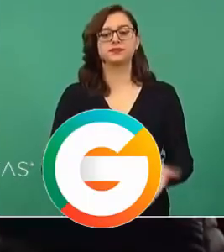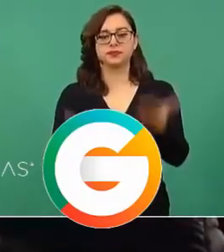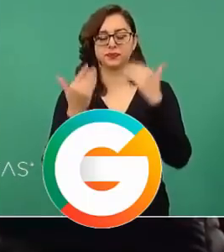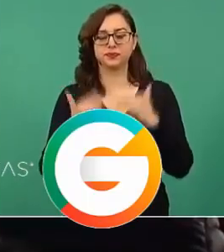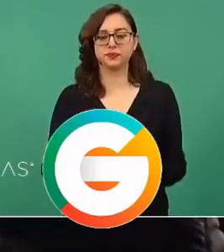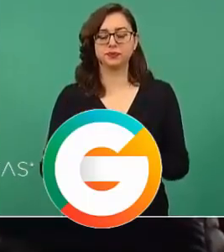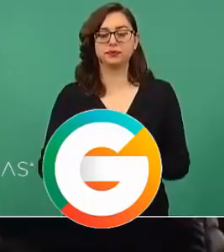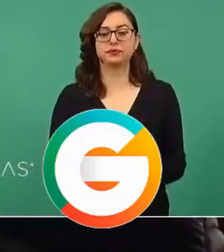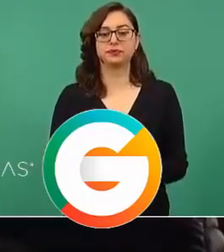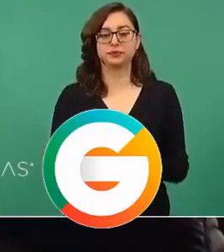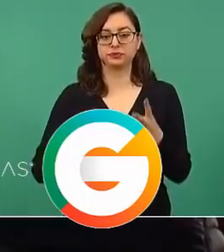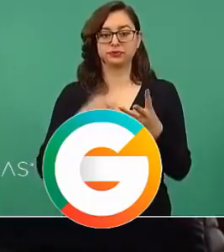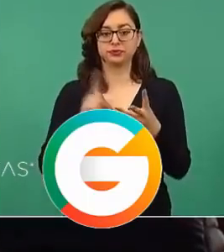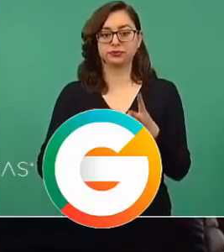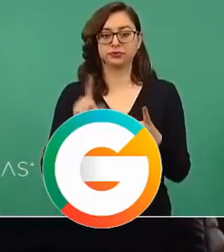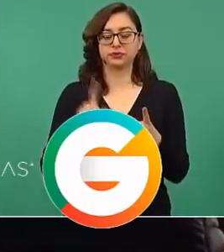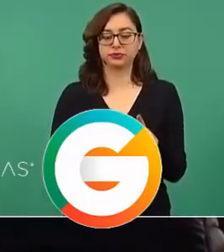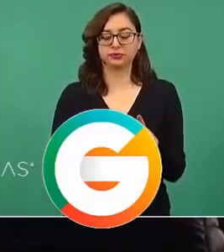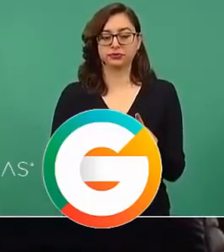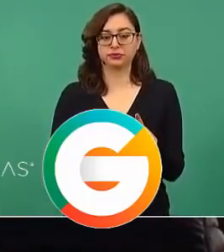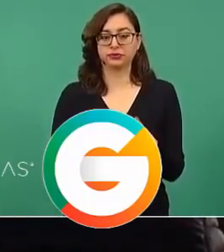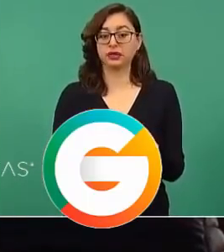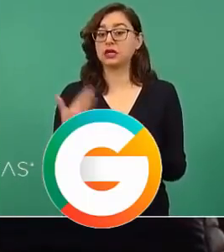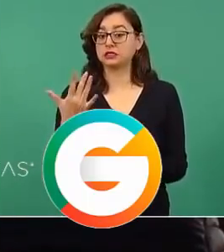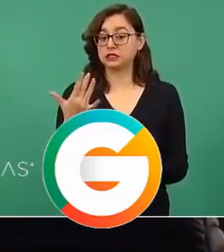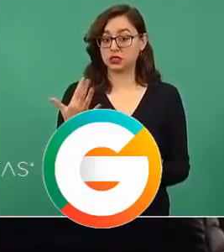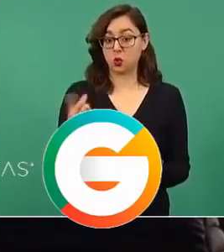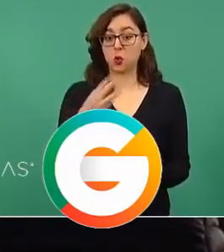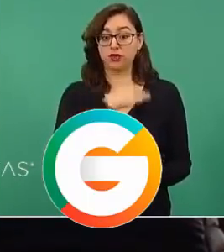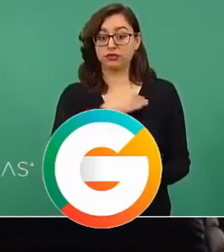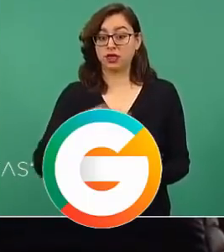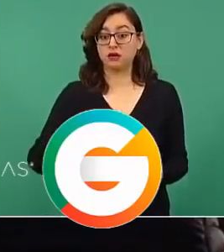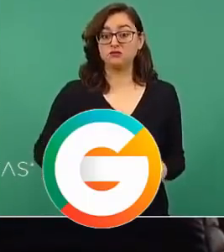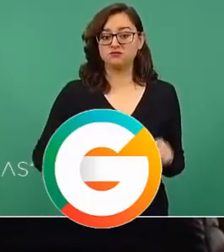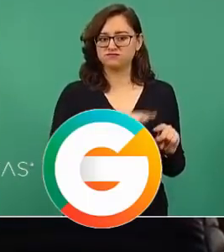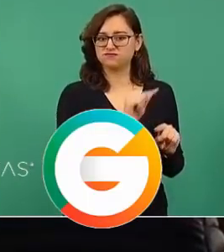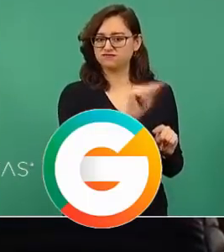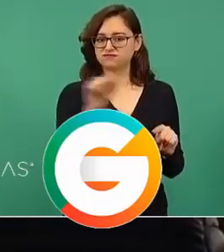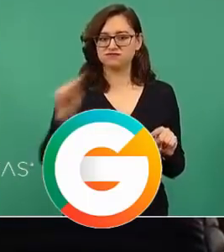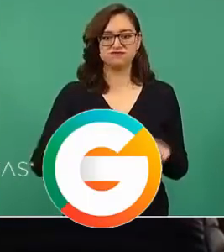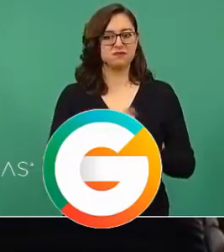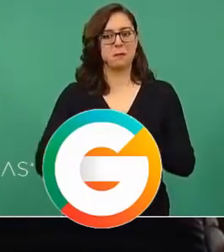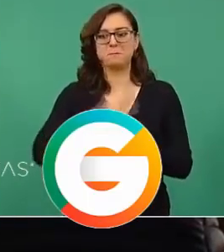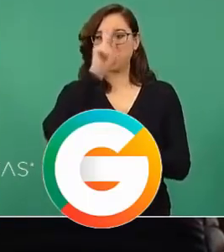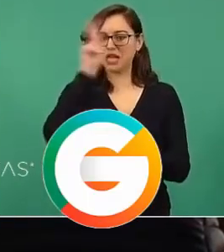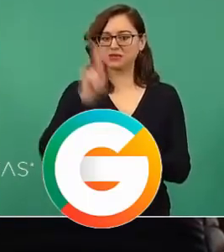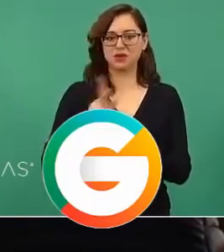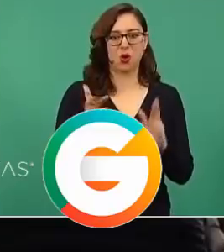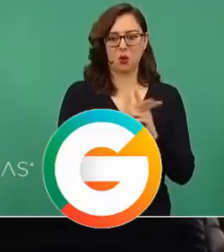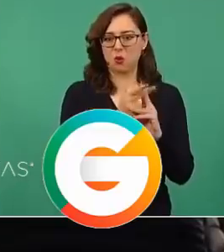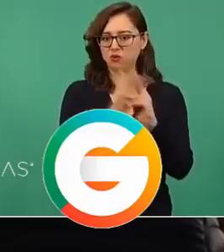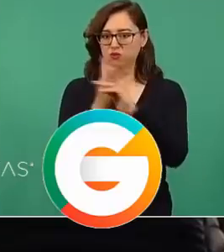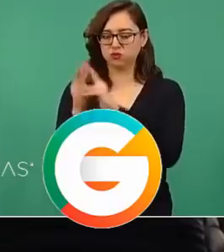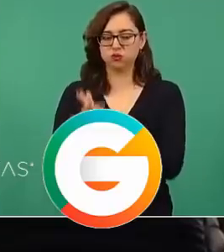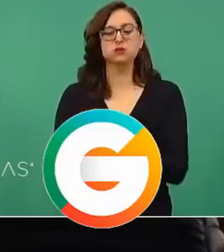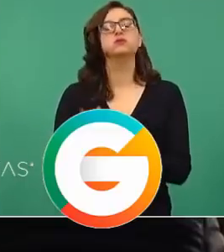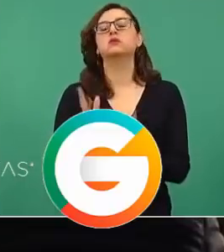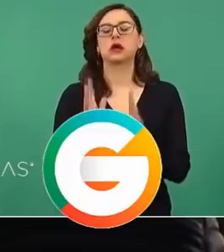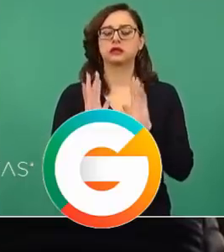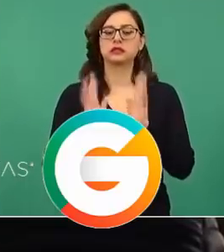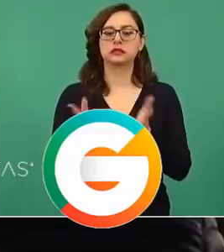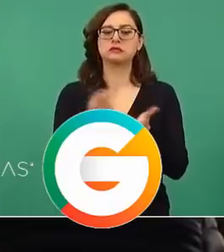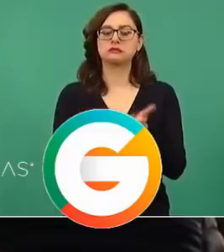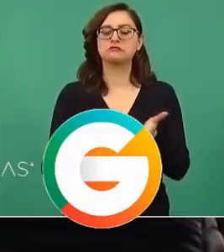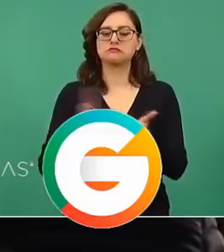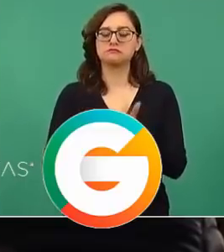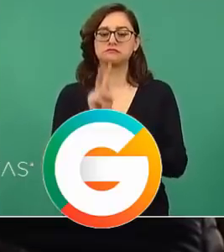Hay el seguimiento de los 50 municipios que tienen mayor incidencia en homicidio doloso, de los más